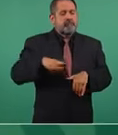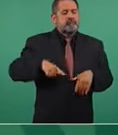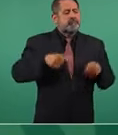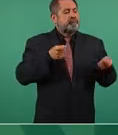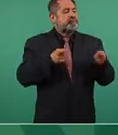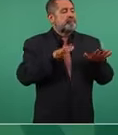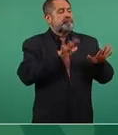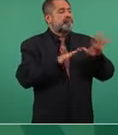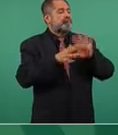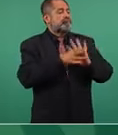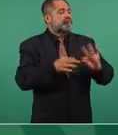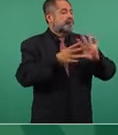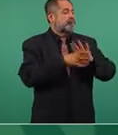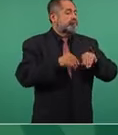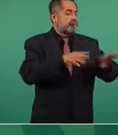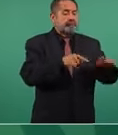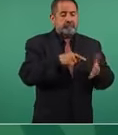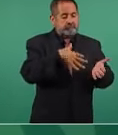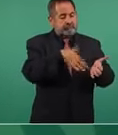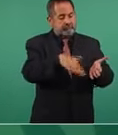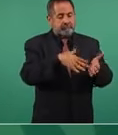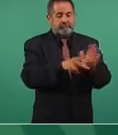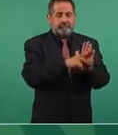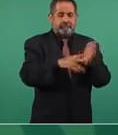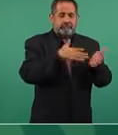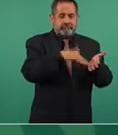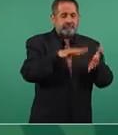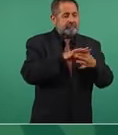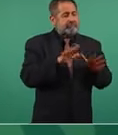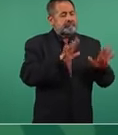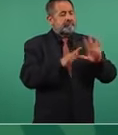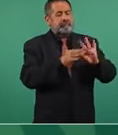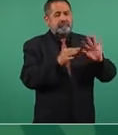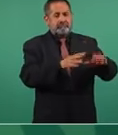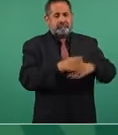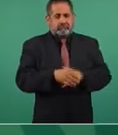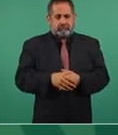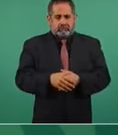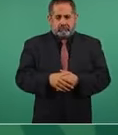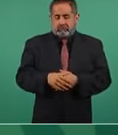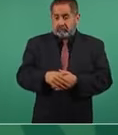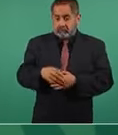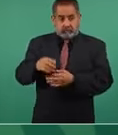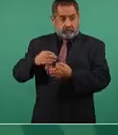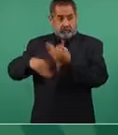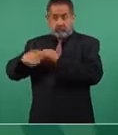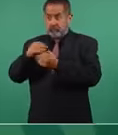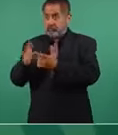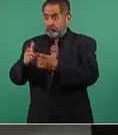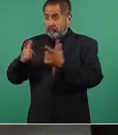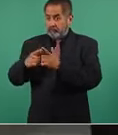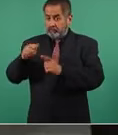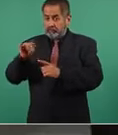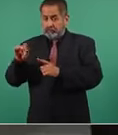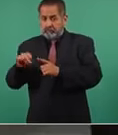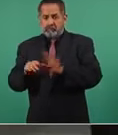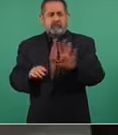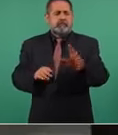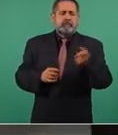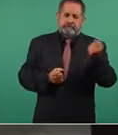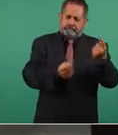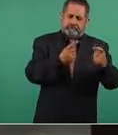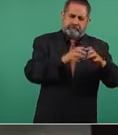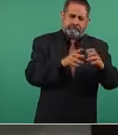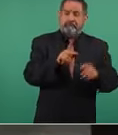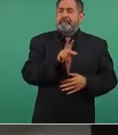que leen el reforma. ¿Las clases medias? Sí, un sector, tampoco todas, porque ni modo que